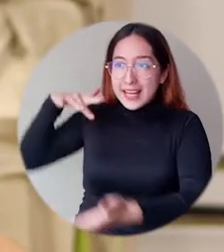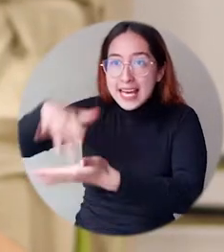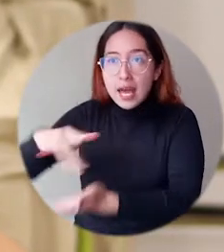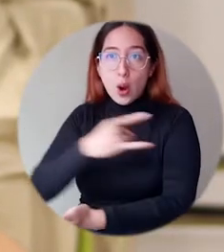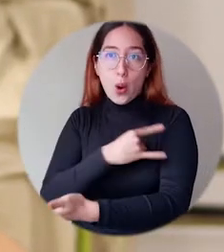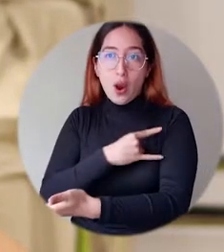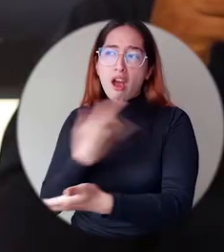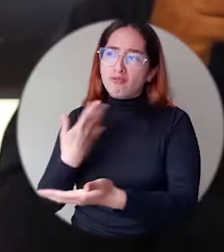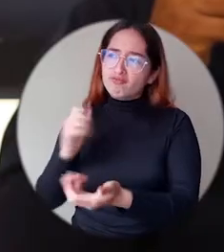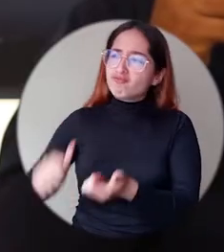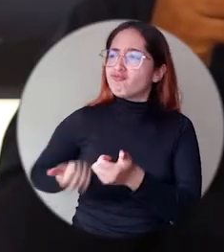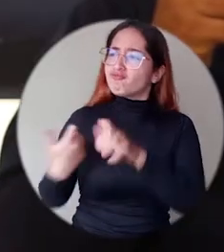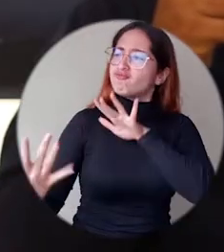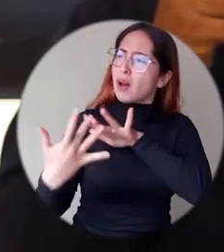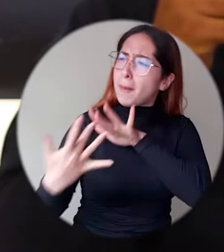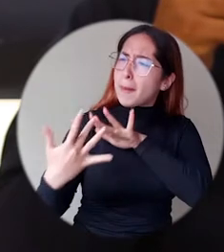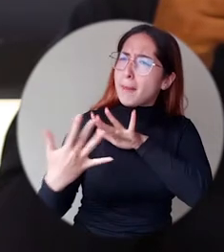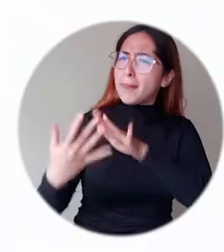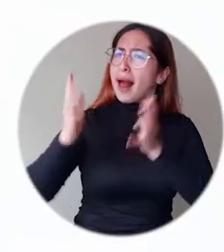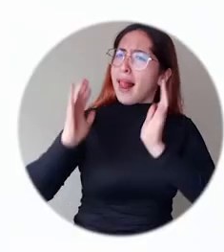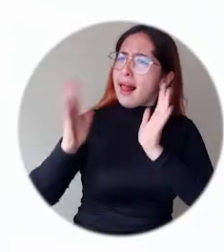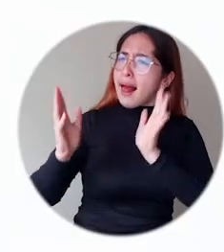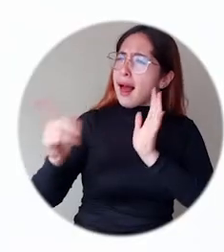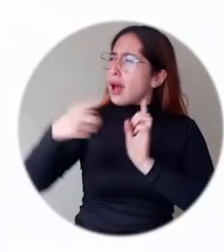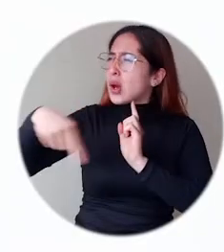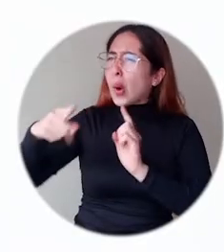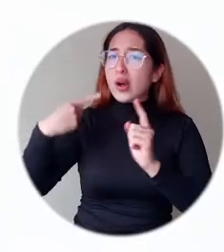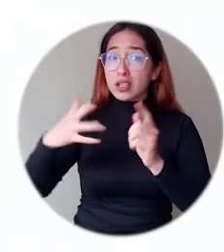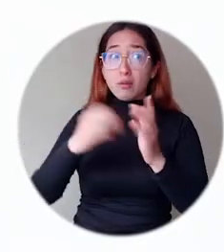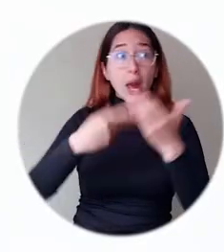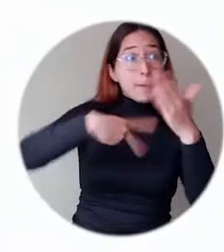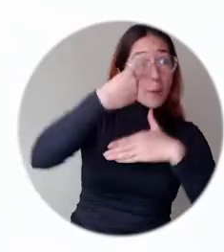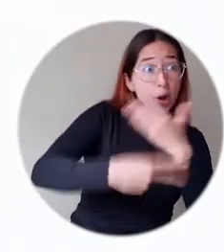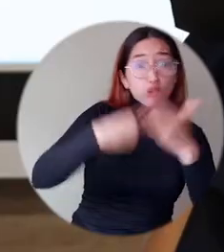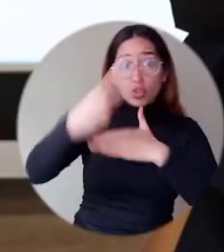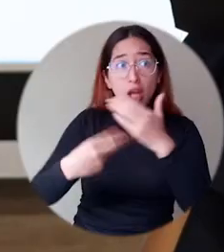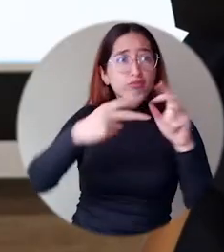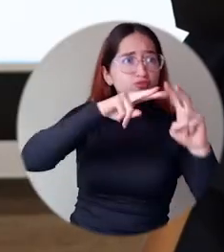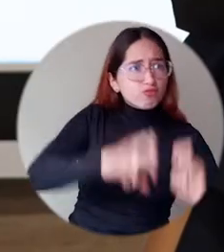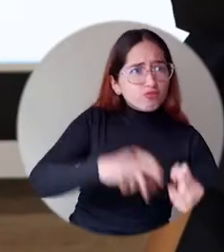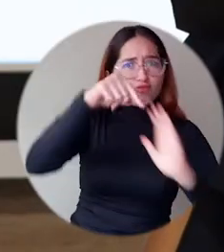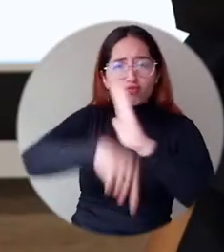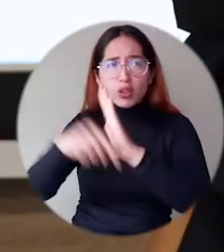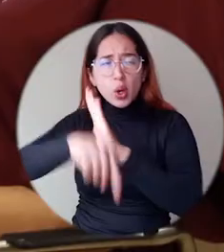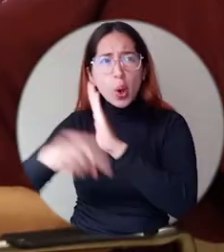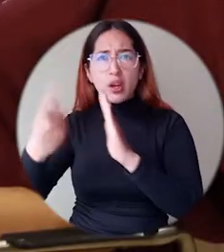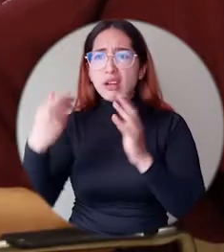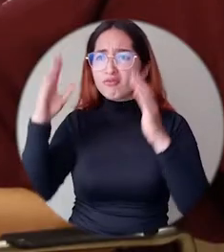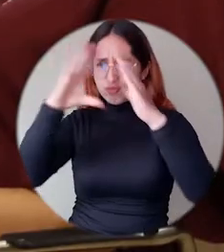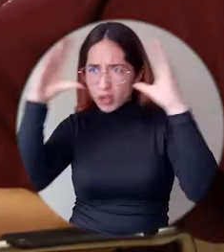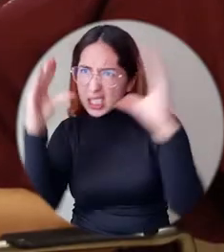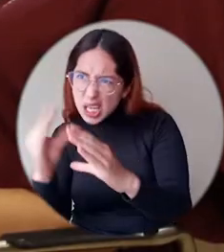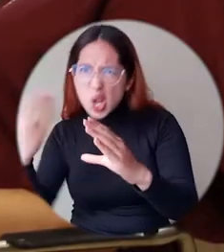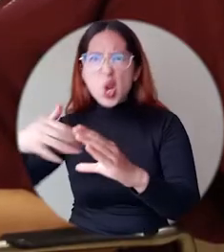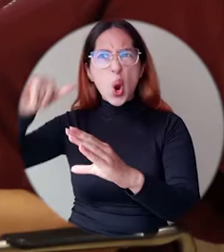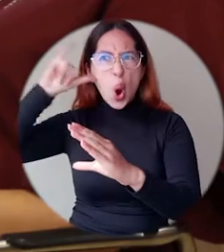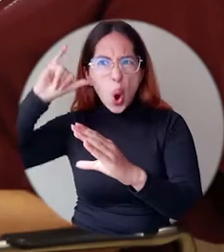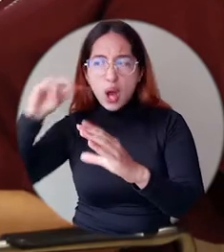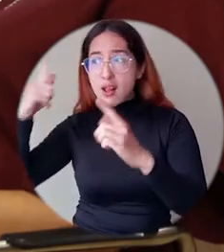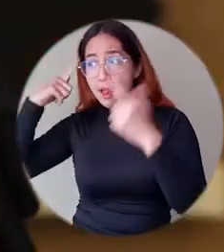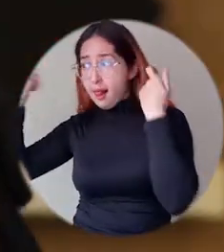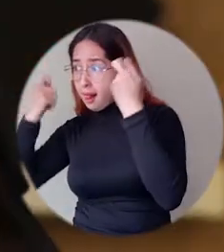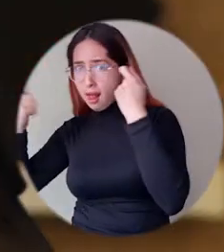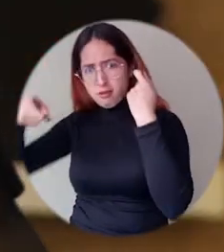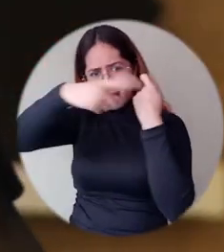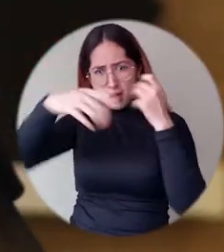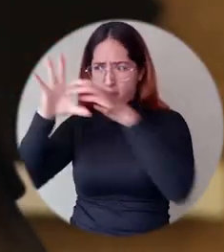presencialidad y poder correlacionar desde proyectos de investigación, desde el programa de atención